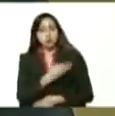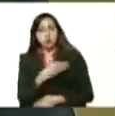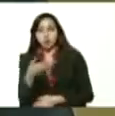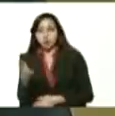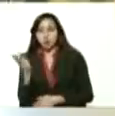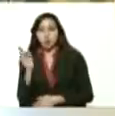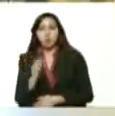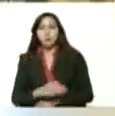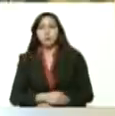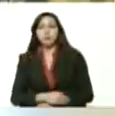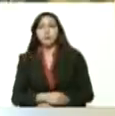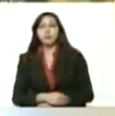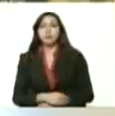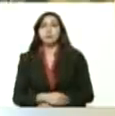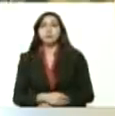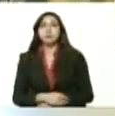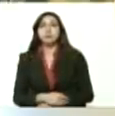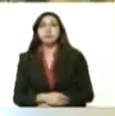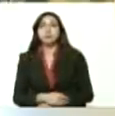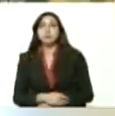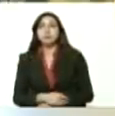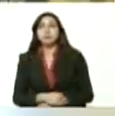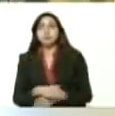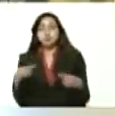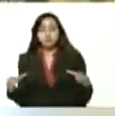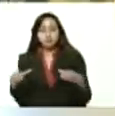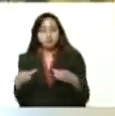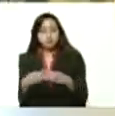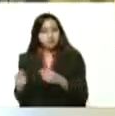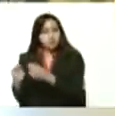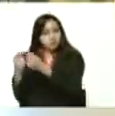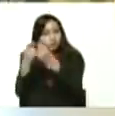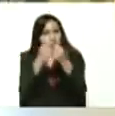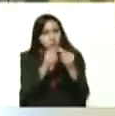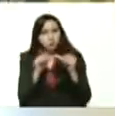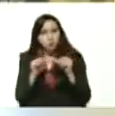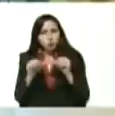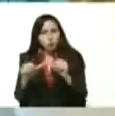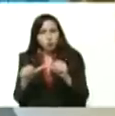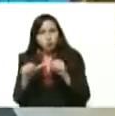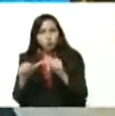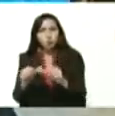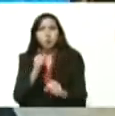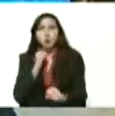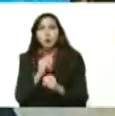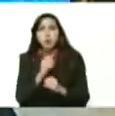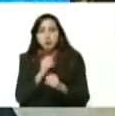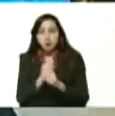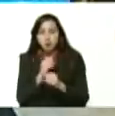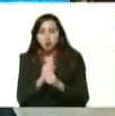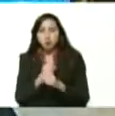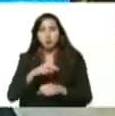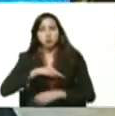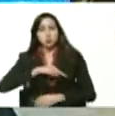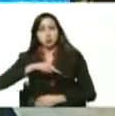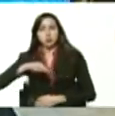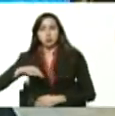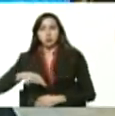El equipo económico está activado permanentemente y nosotros vamos